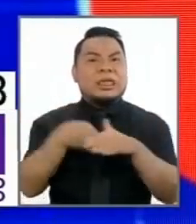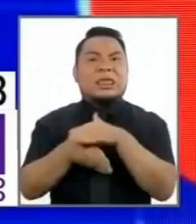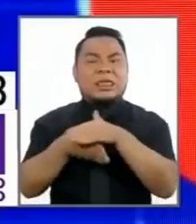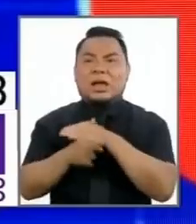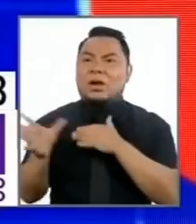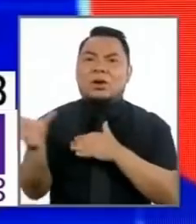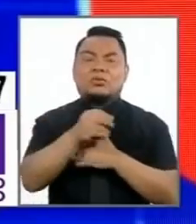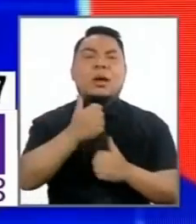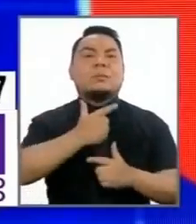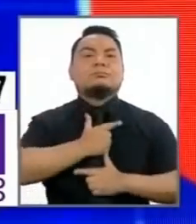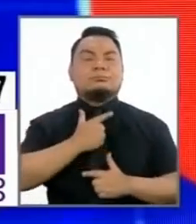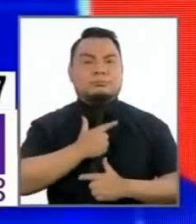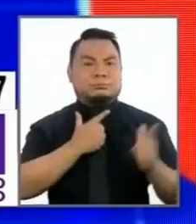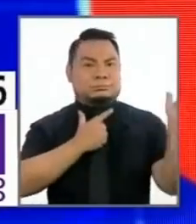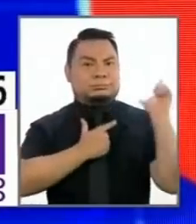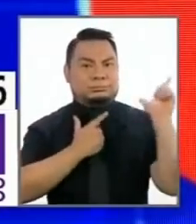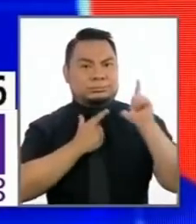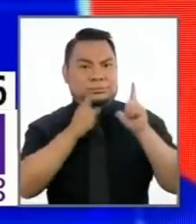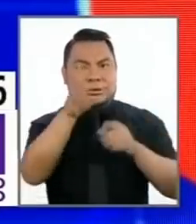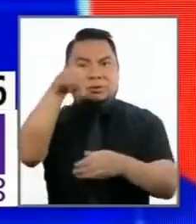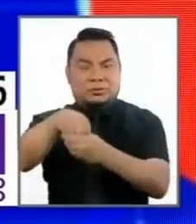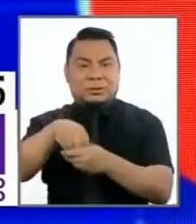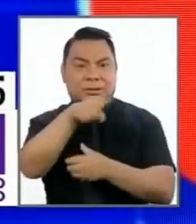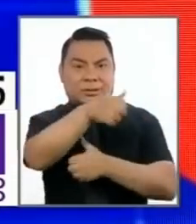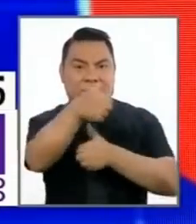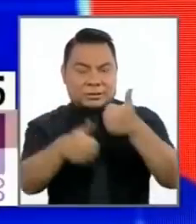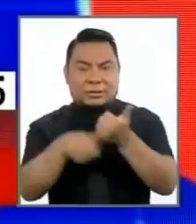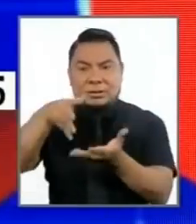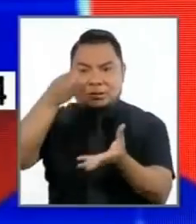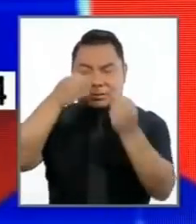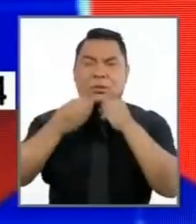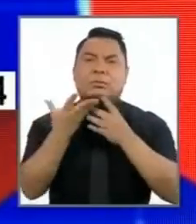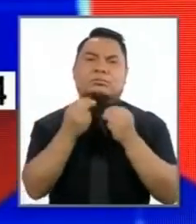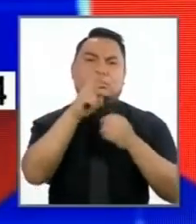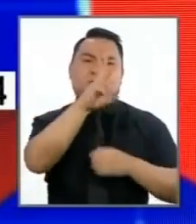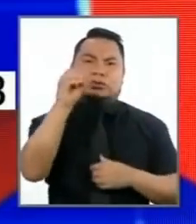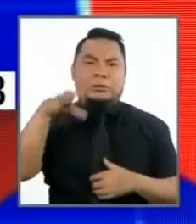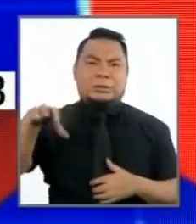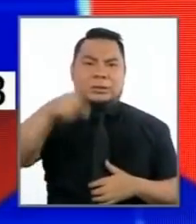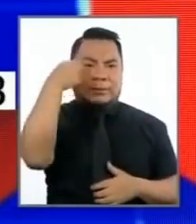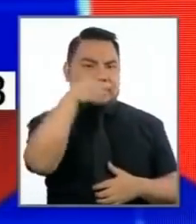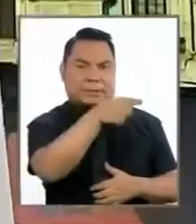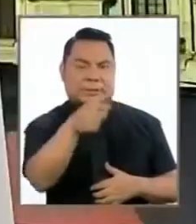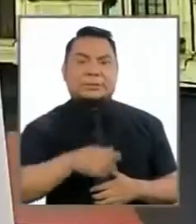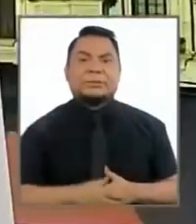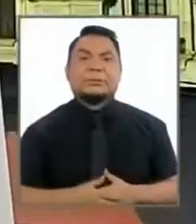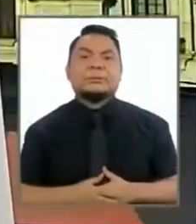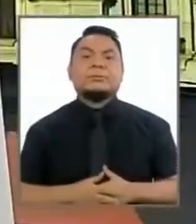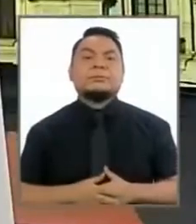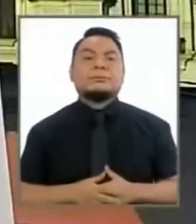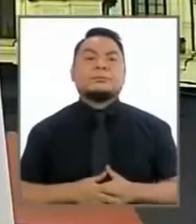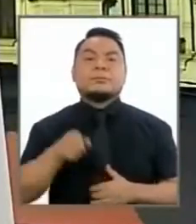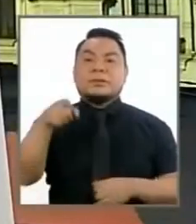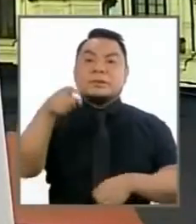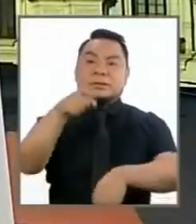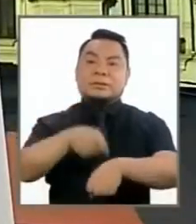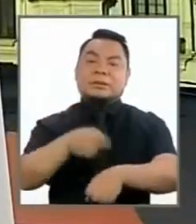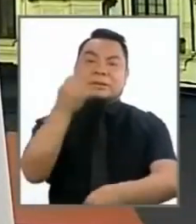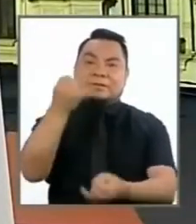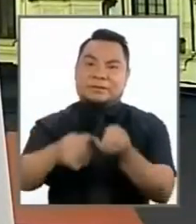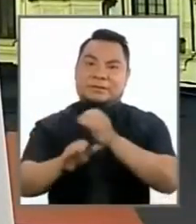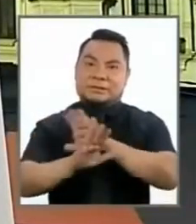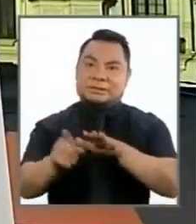sistema de las fuerzas armadas al día de hoy hay más de 200 establecimientos de salud para ellos muy bien su tiempo se ha